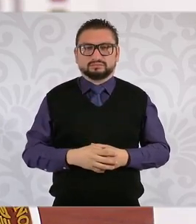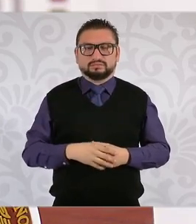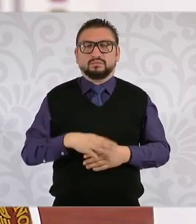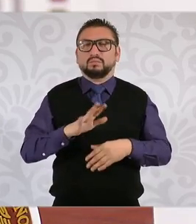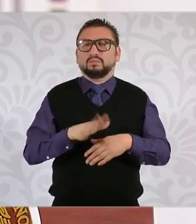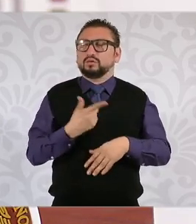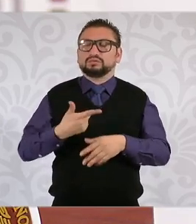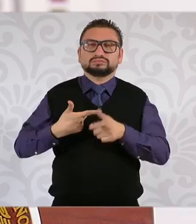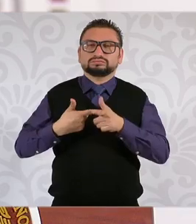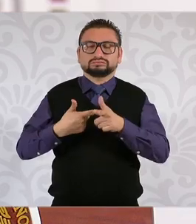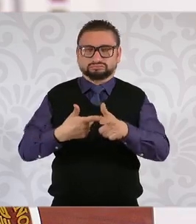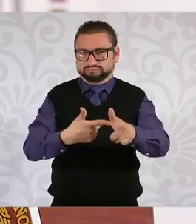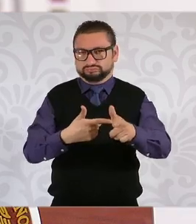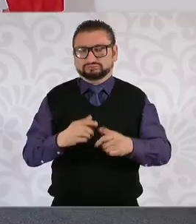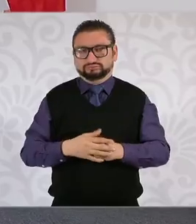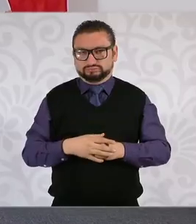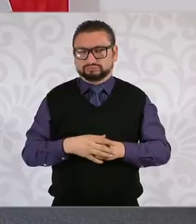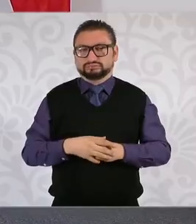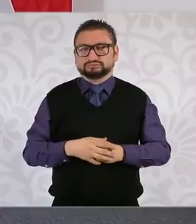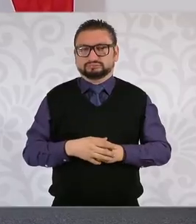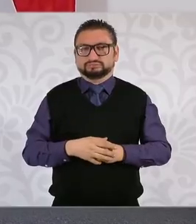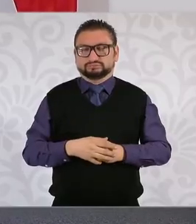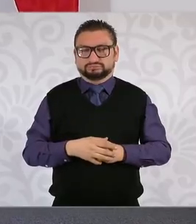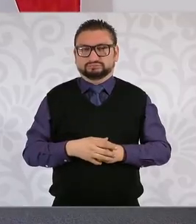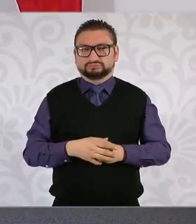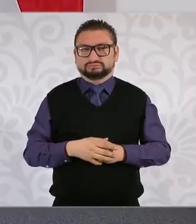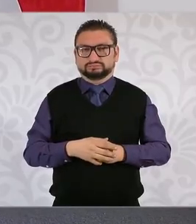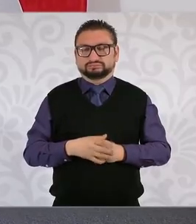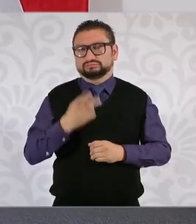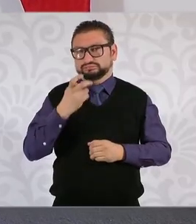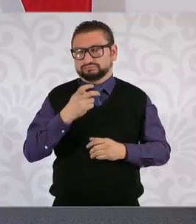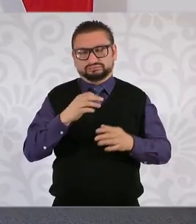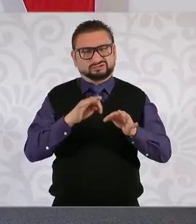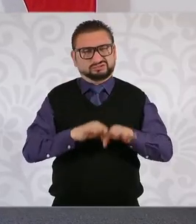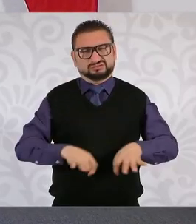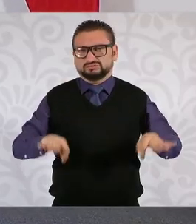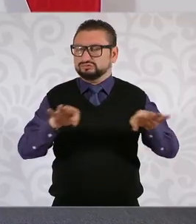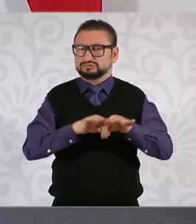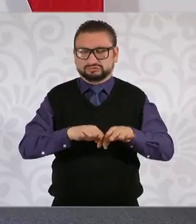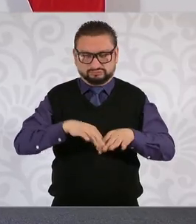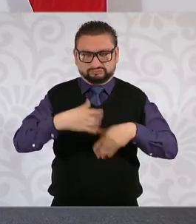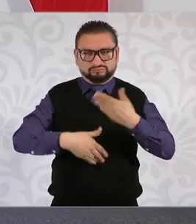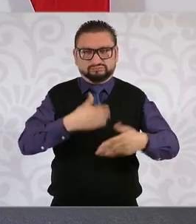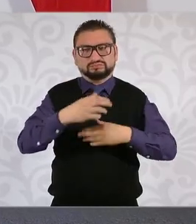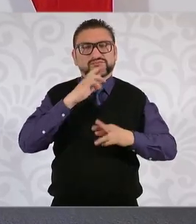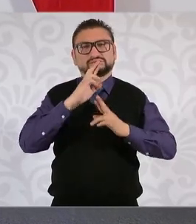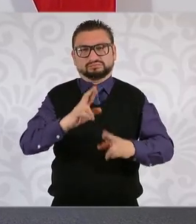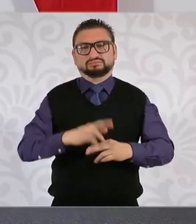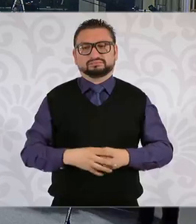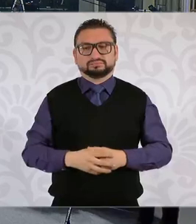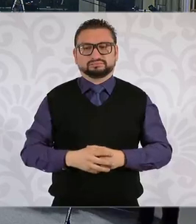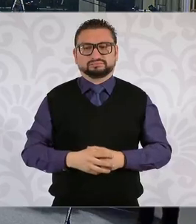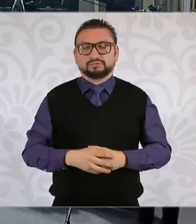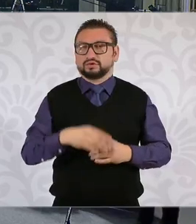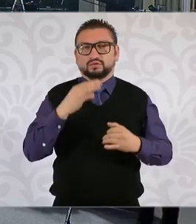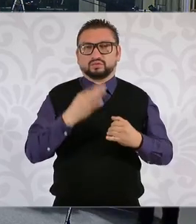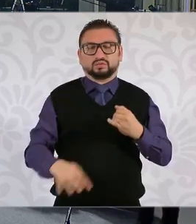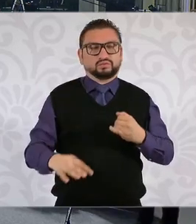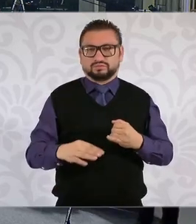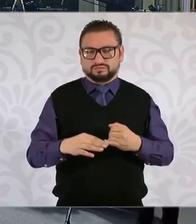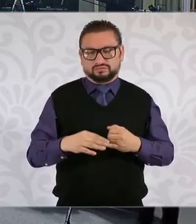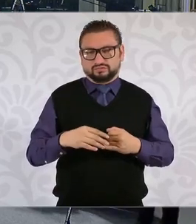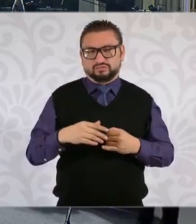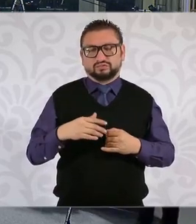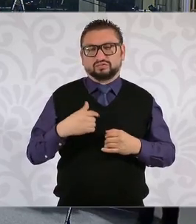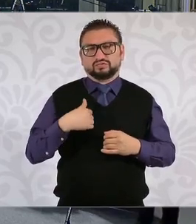continuidad, entonces todavía es importante que se dé respuesta a ello. Gracias, presidenta. Y finalmente, nada más por no dejar